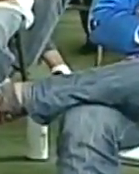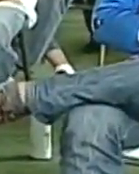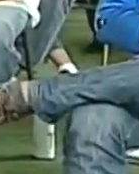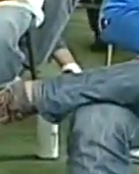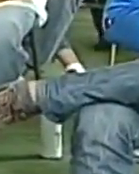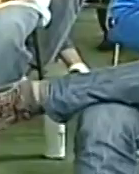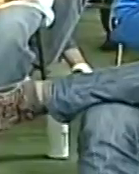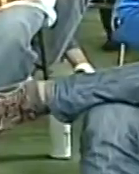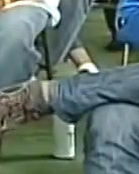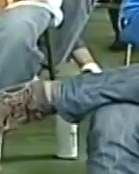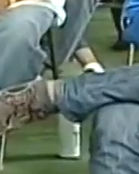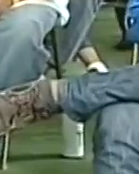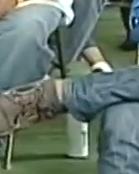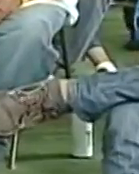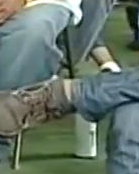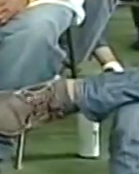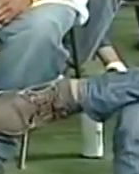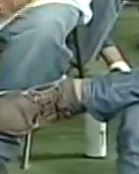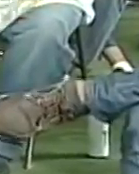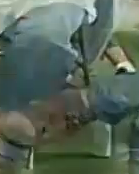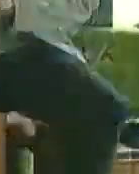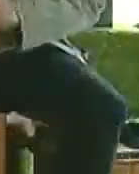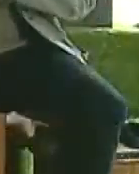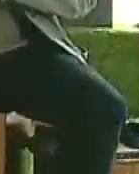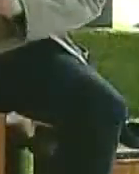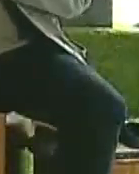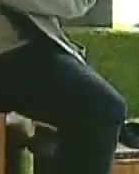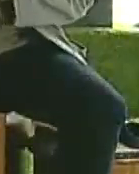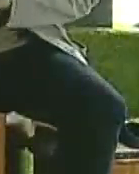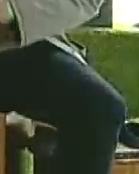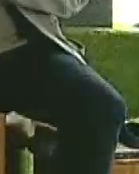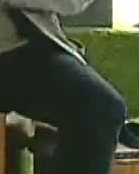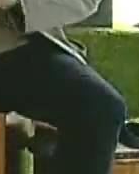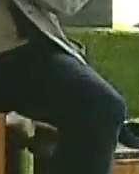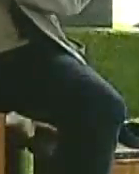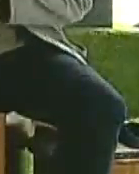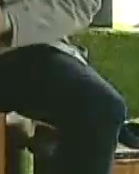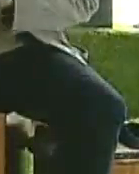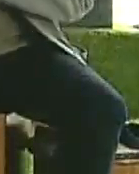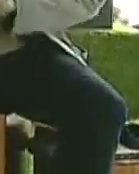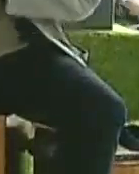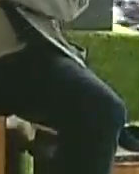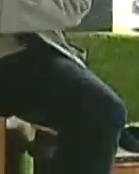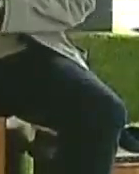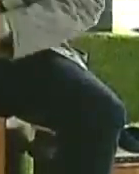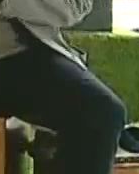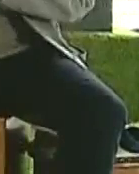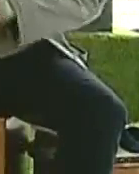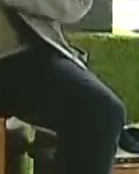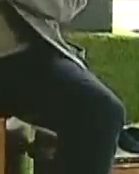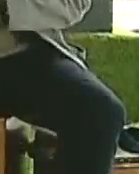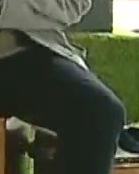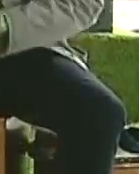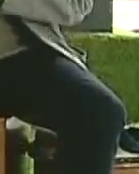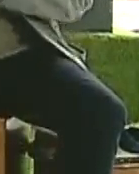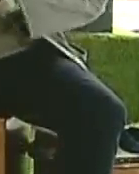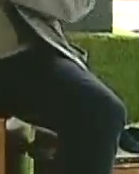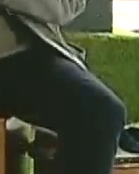presentadas 71 investigaciones, de las cuales 61 fueron presenciales y 10 días